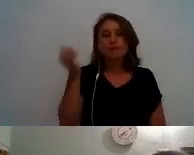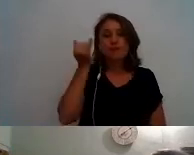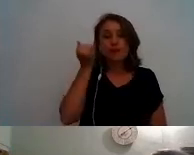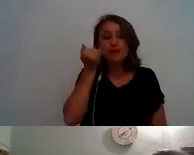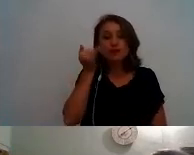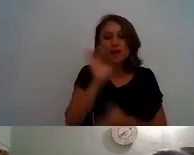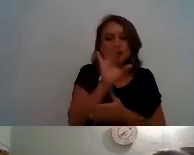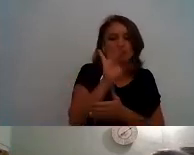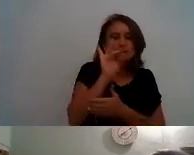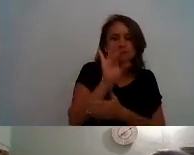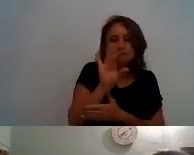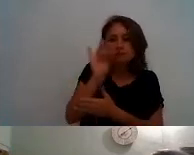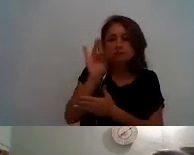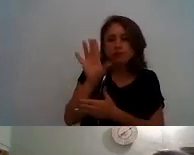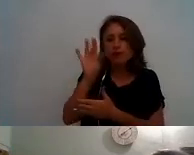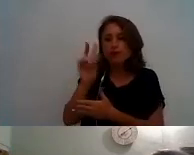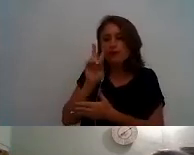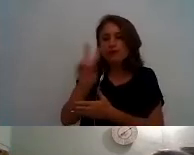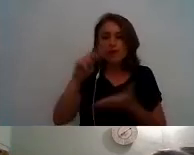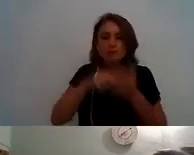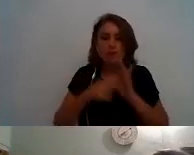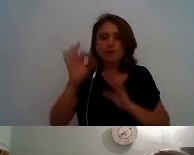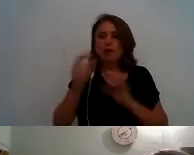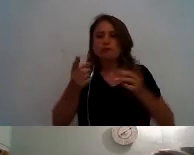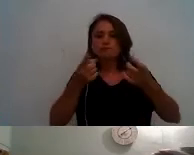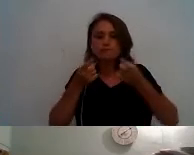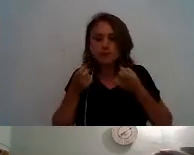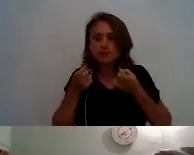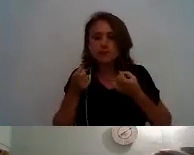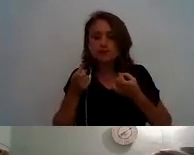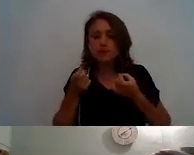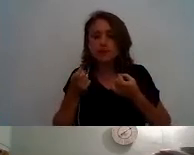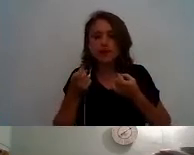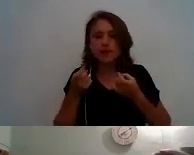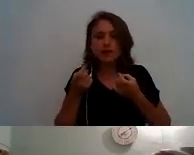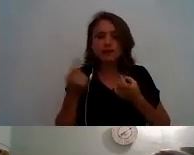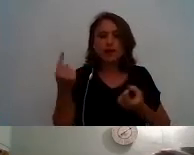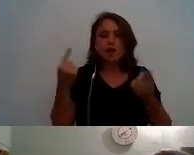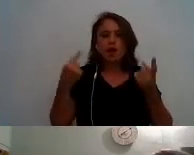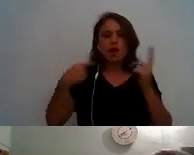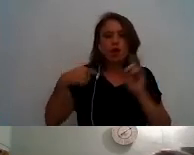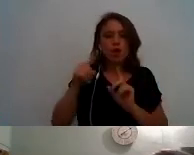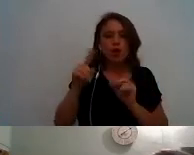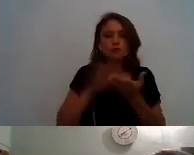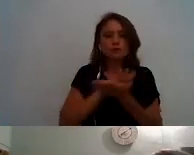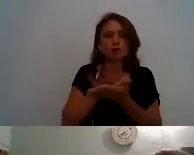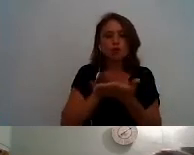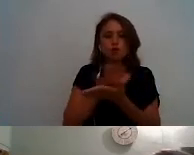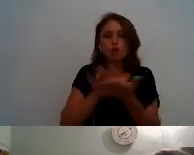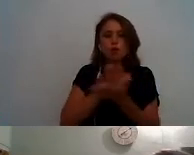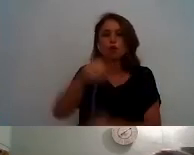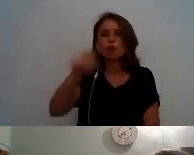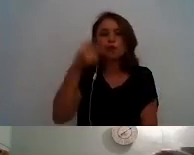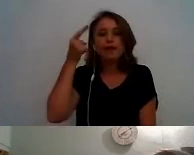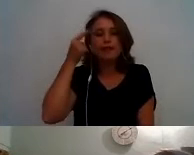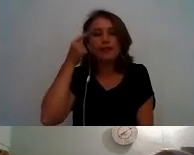detectando problemas o necesidades bueno cuál es la de algún ejercicio y bueno cuál les parece a las personas que están